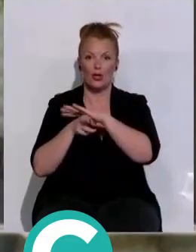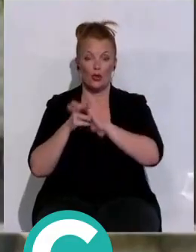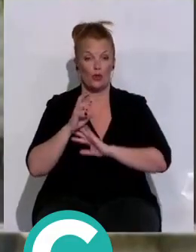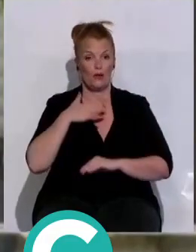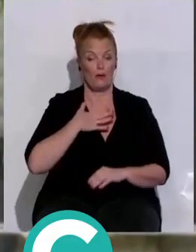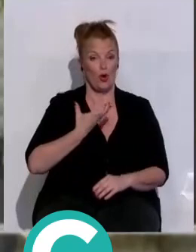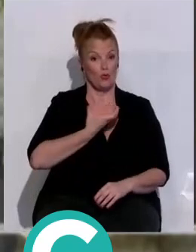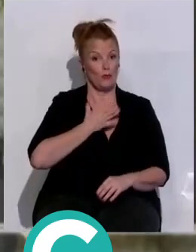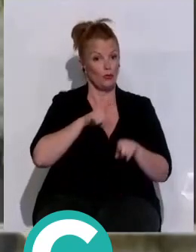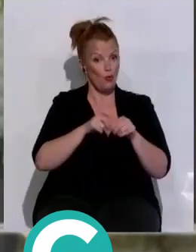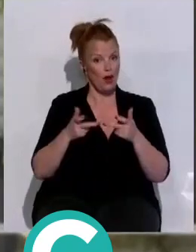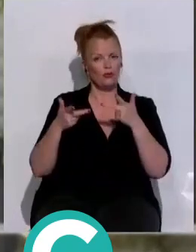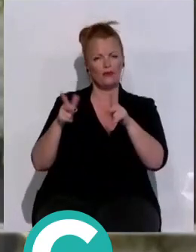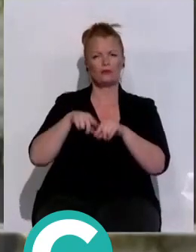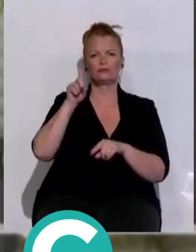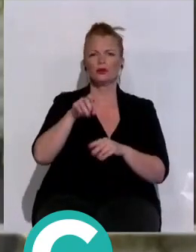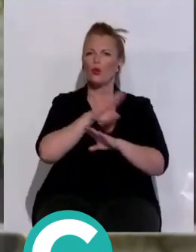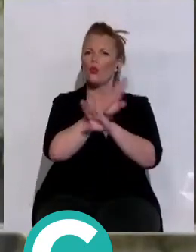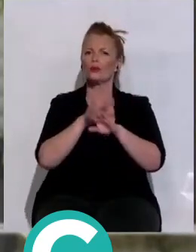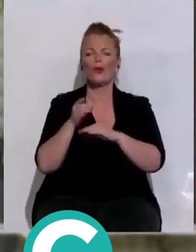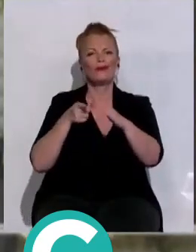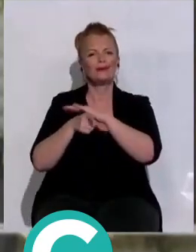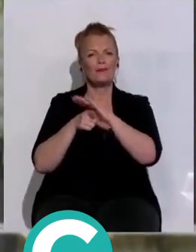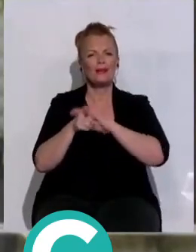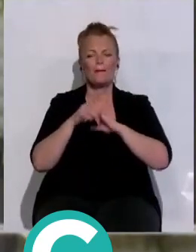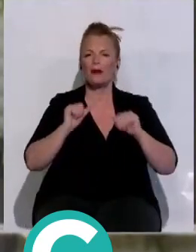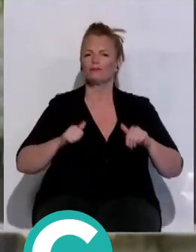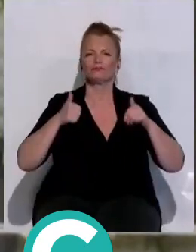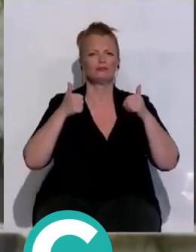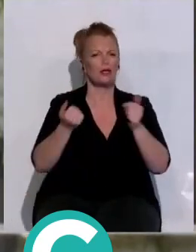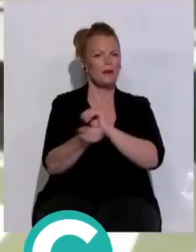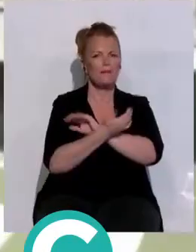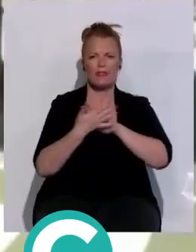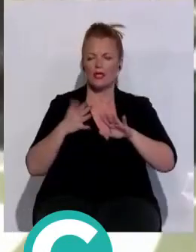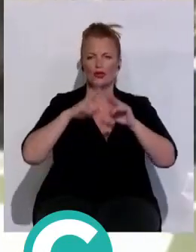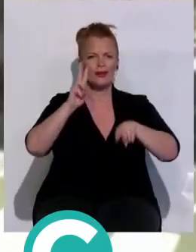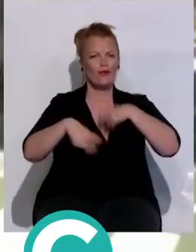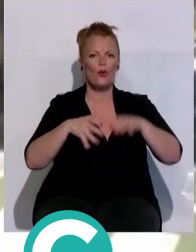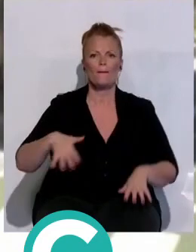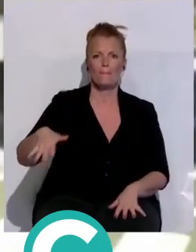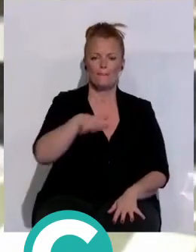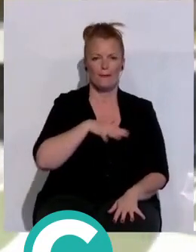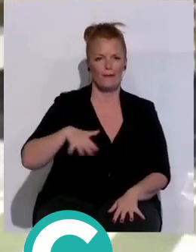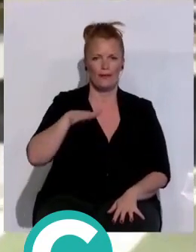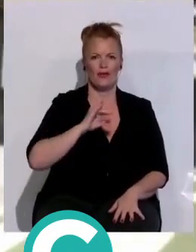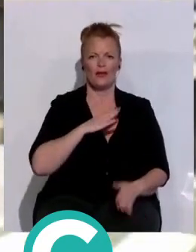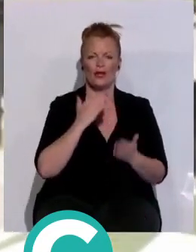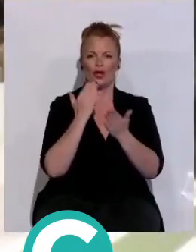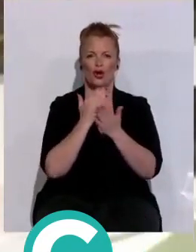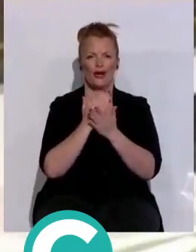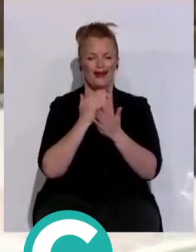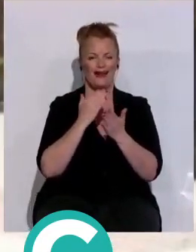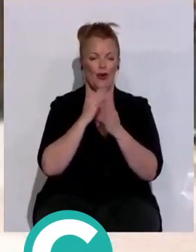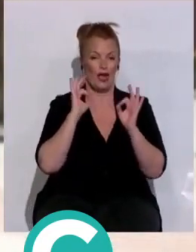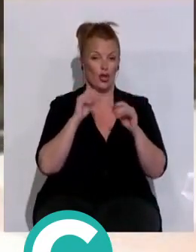Gobierno local ha autorizado además el último trámite para el arranque inmediato de las obras de renovación del patio del Colegio Carola Ribéz,